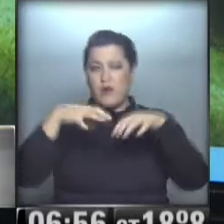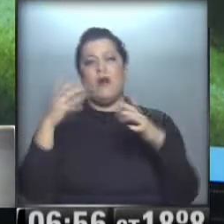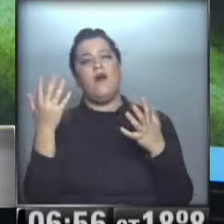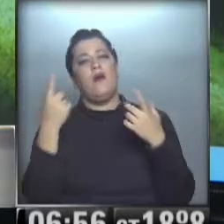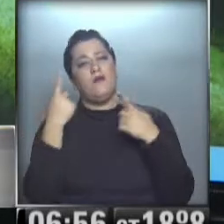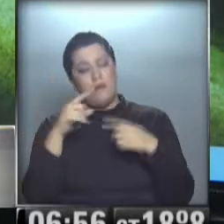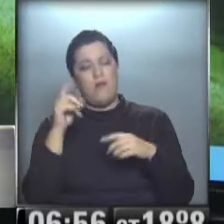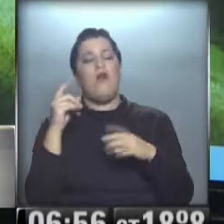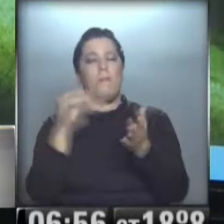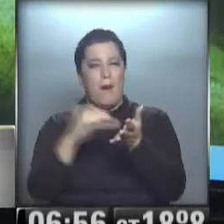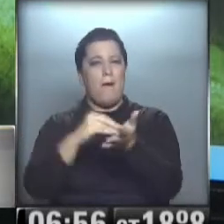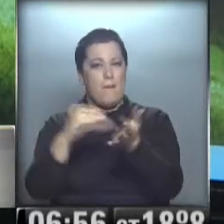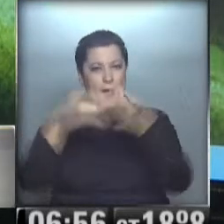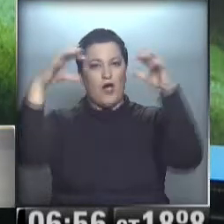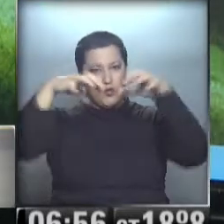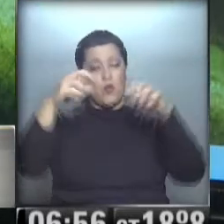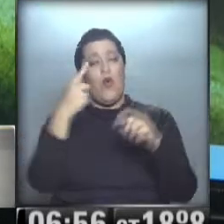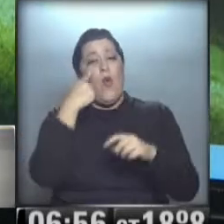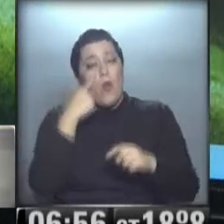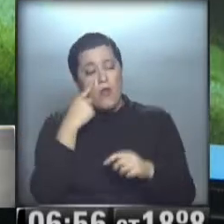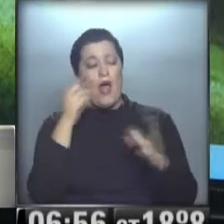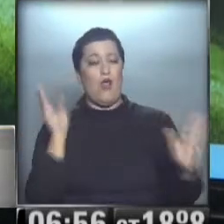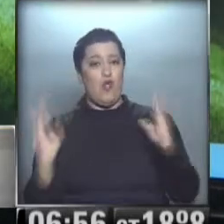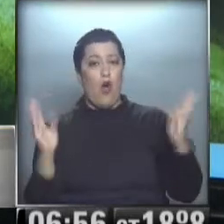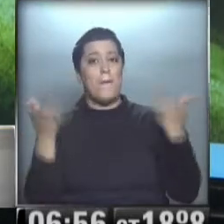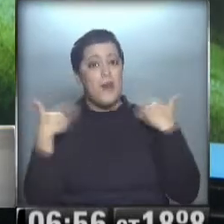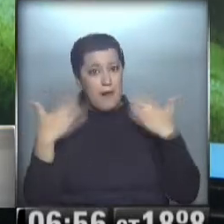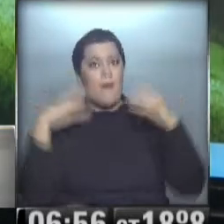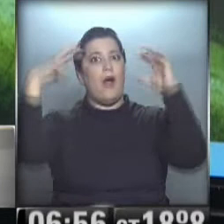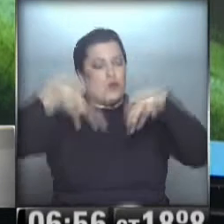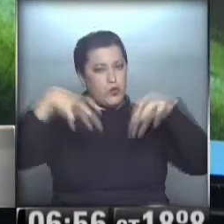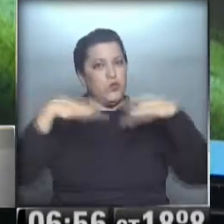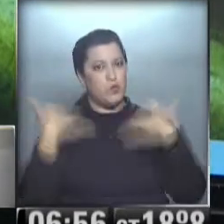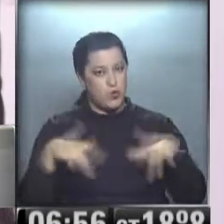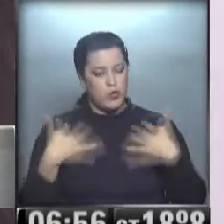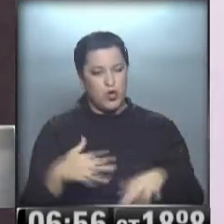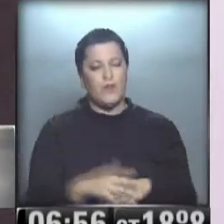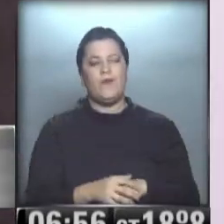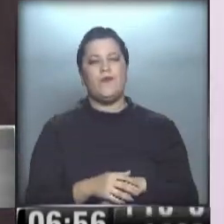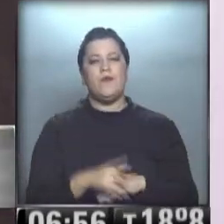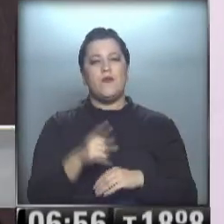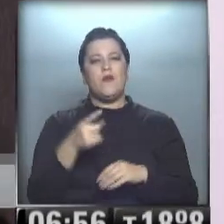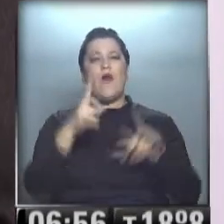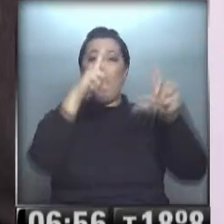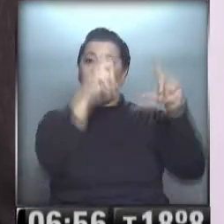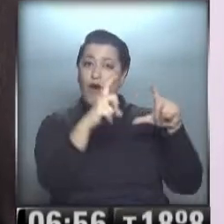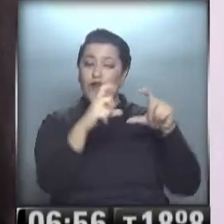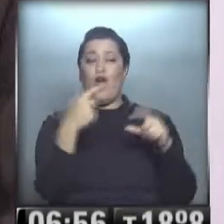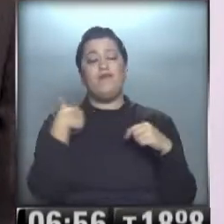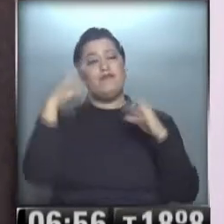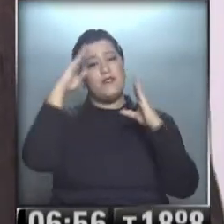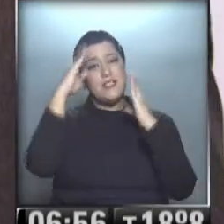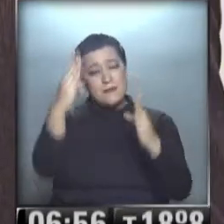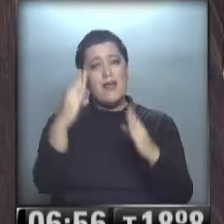más lluvias. Atentos en la primavera, va a seguir lloviendo en exceso. Bueno, muy bien, con esta postal nos despedimos